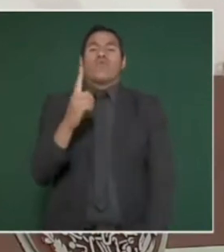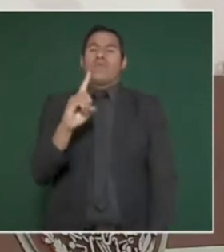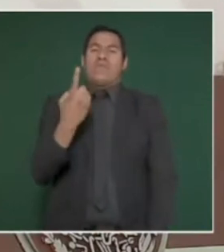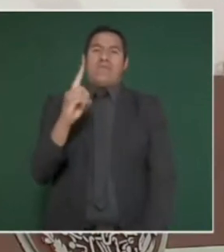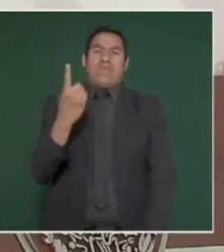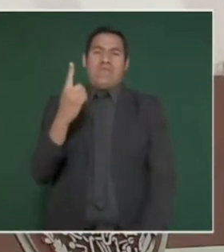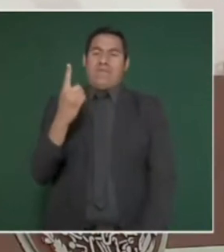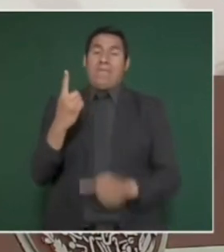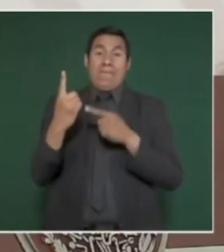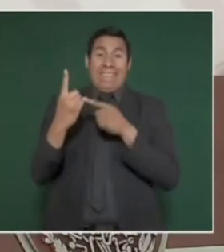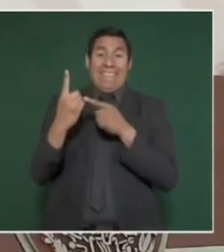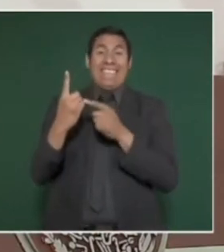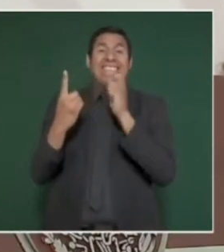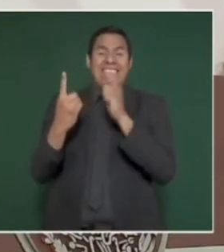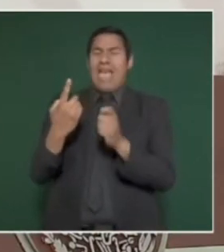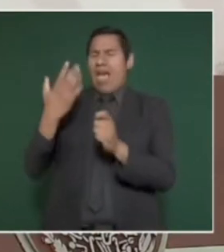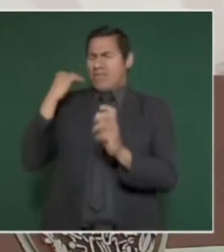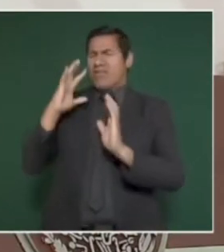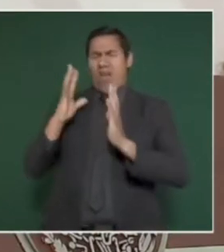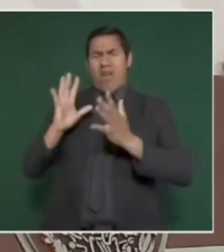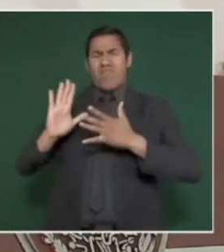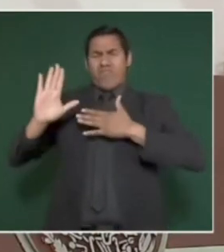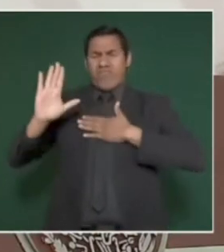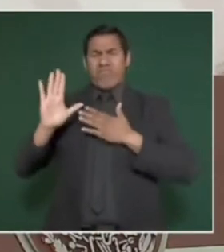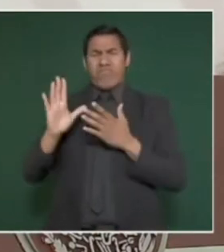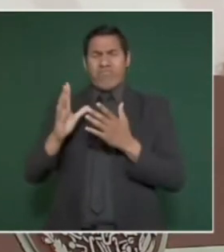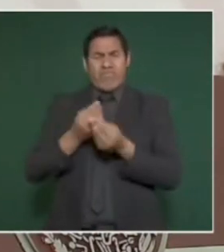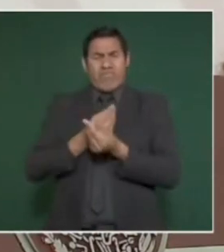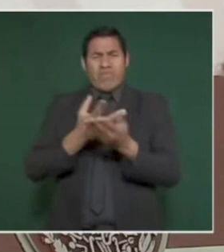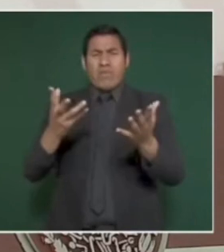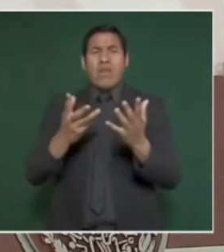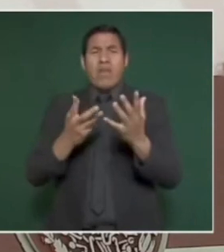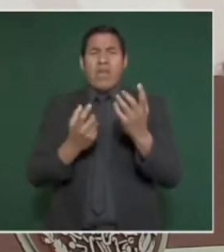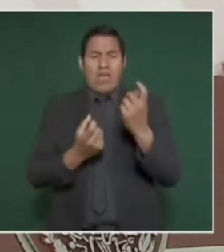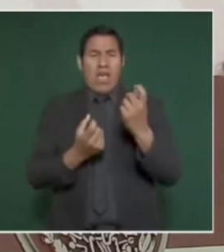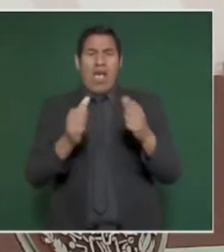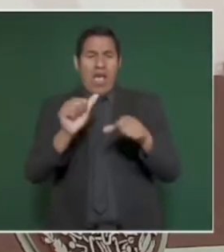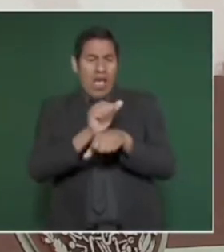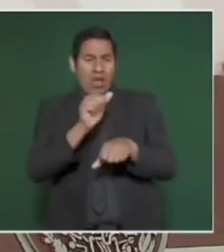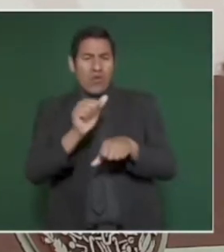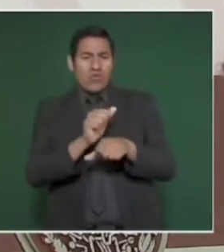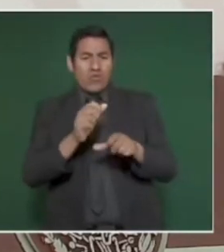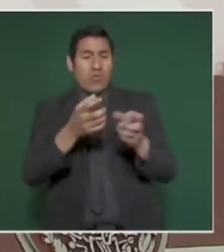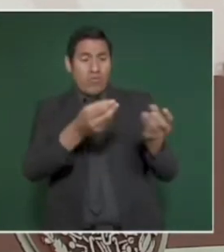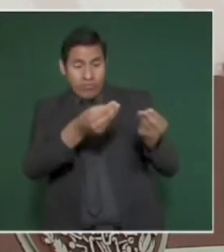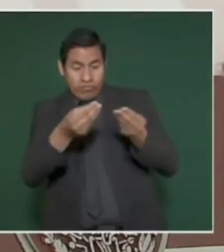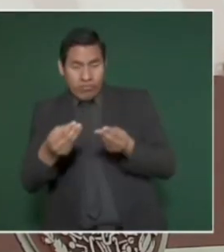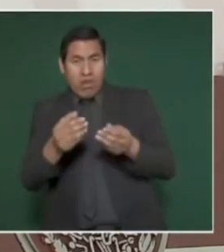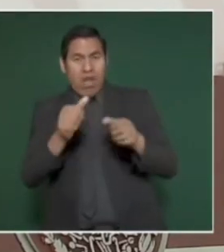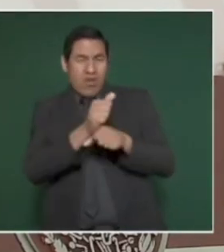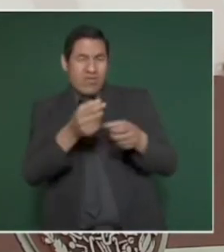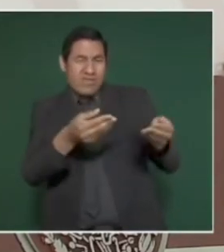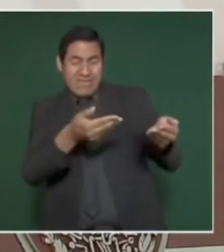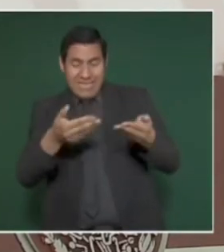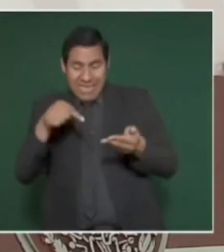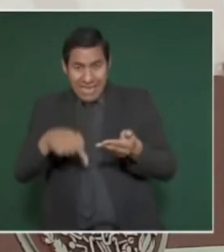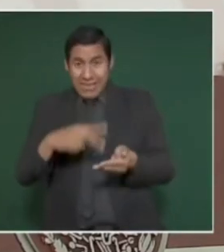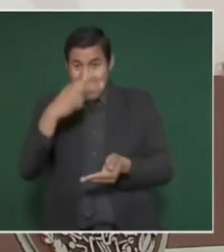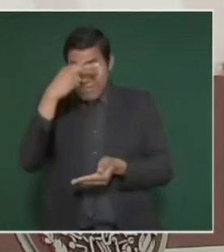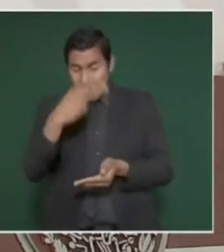al decreto existente de los vehículos que ya se encuentran en territorio mexicano, cuyos